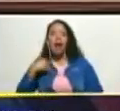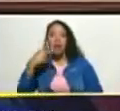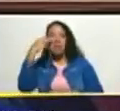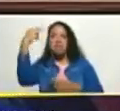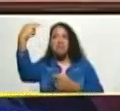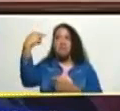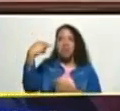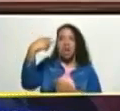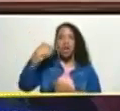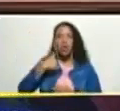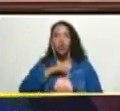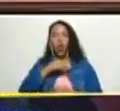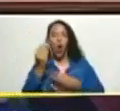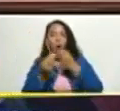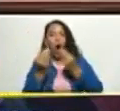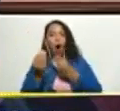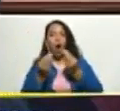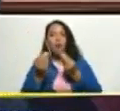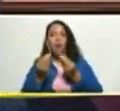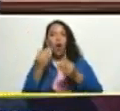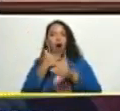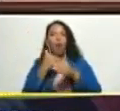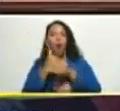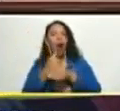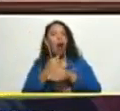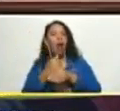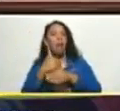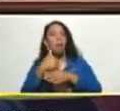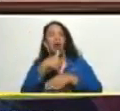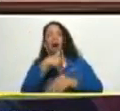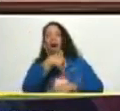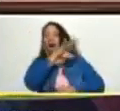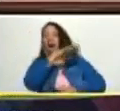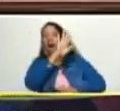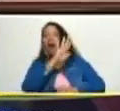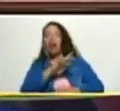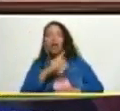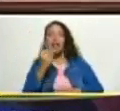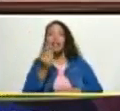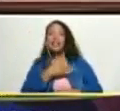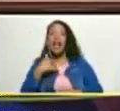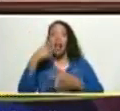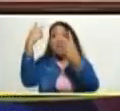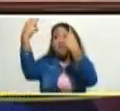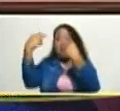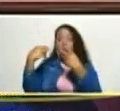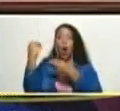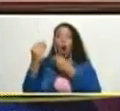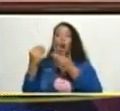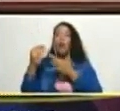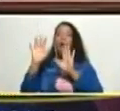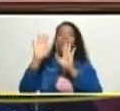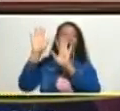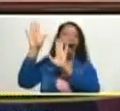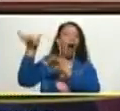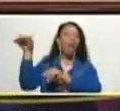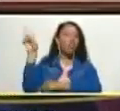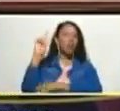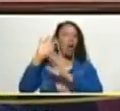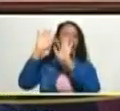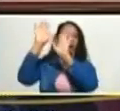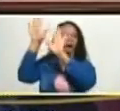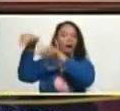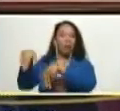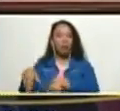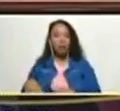como patio trasero quienes pretenden vernos como patio trasero lo intentaron todo